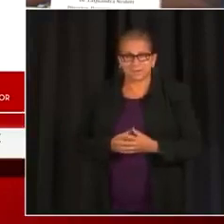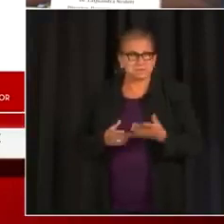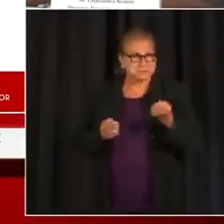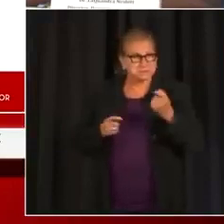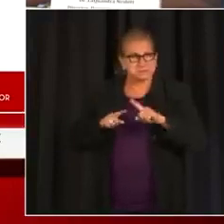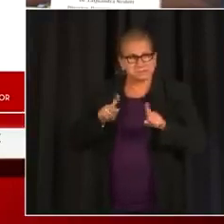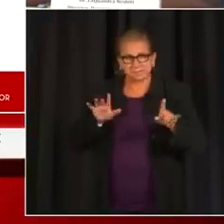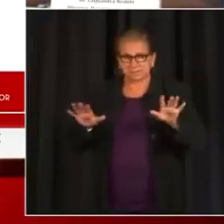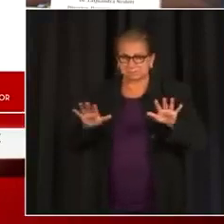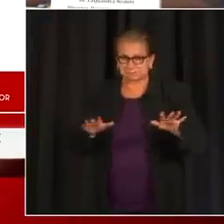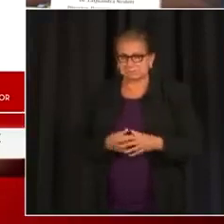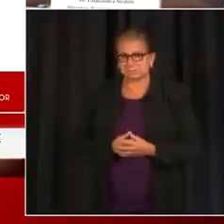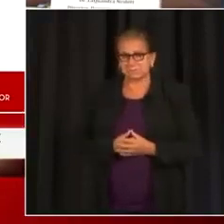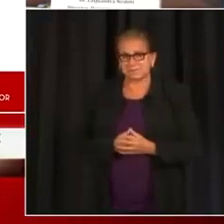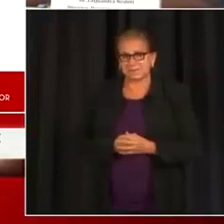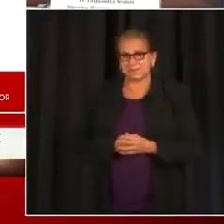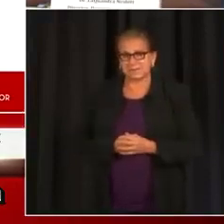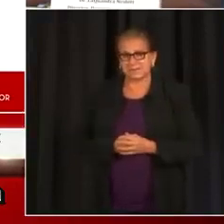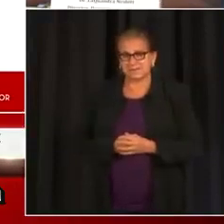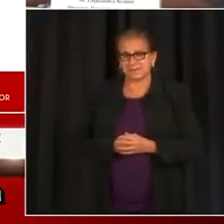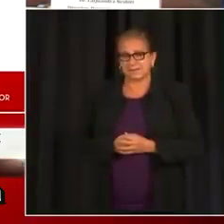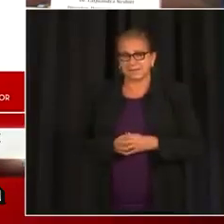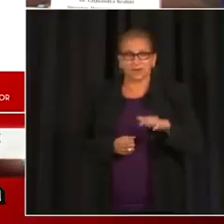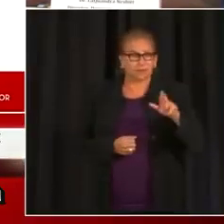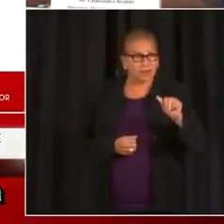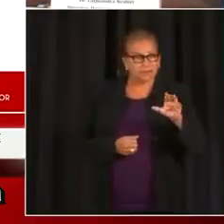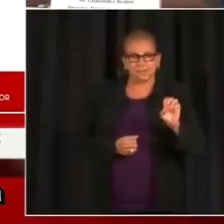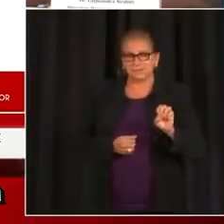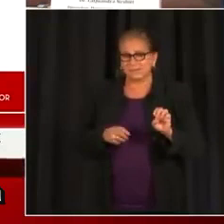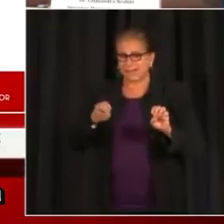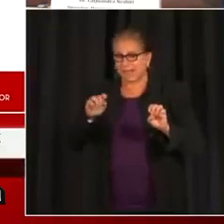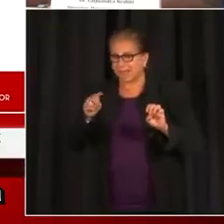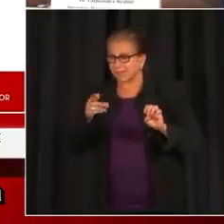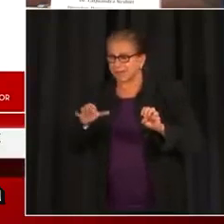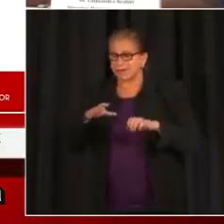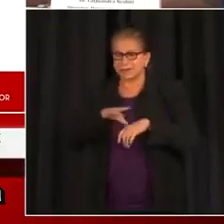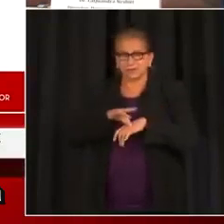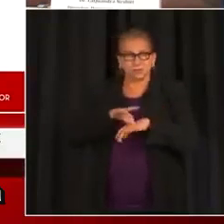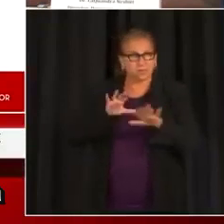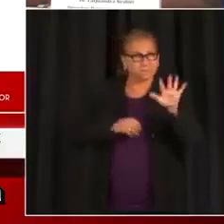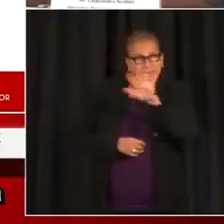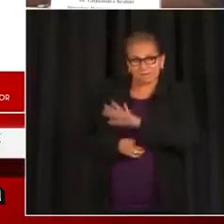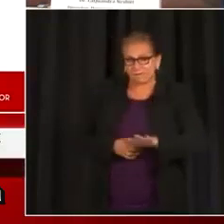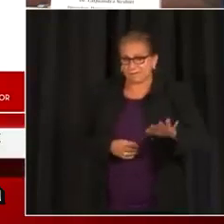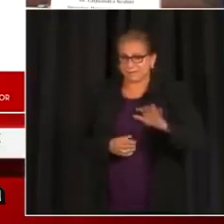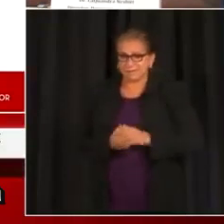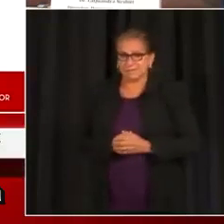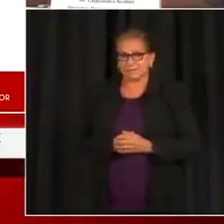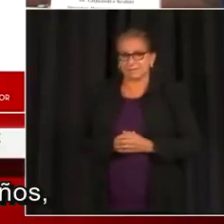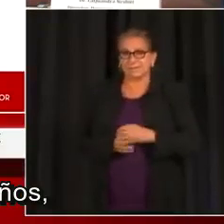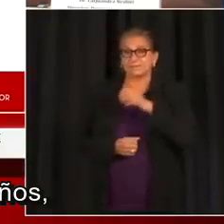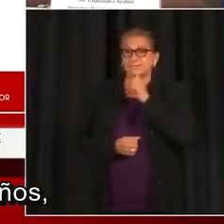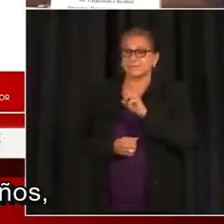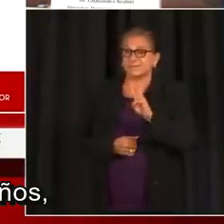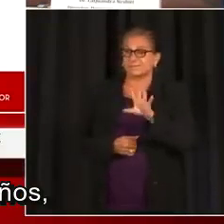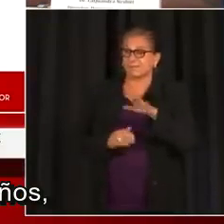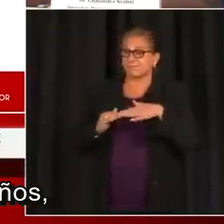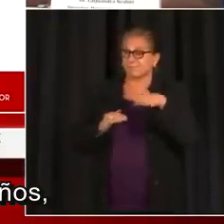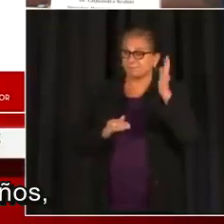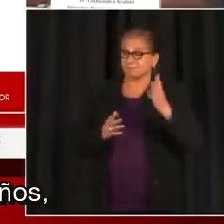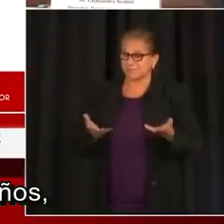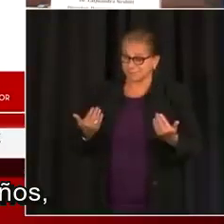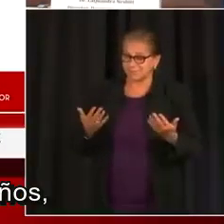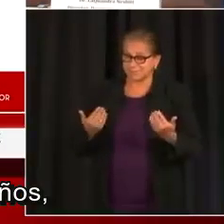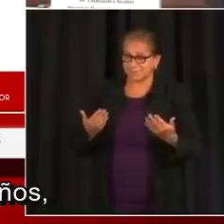cubrir para la población de más de 65 años. No vemos diferencias en la distribución geográfica de raza y